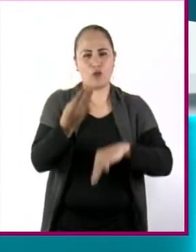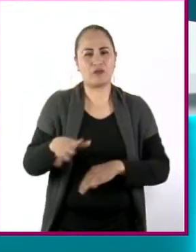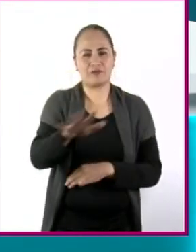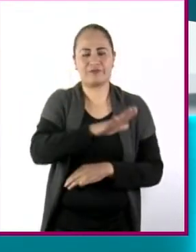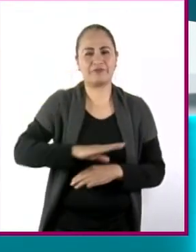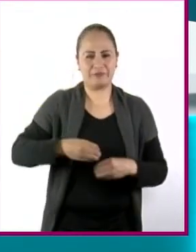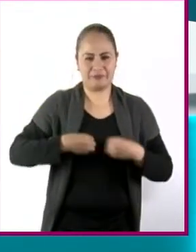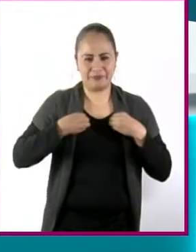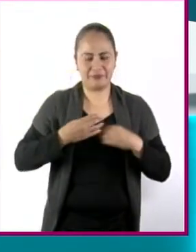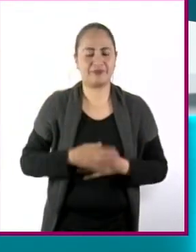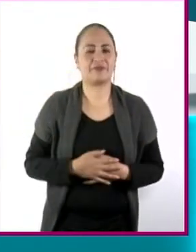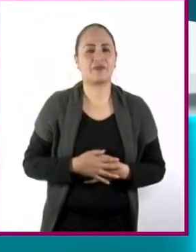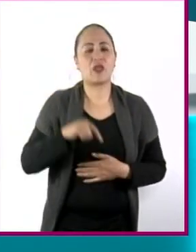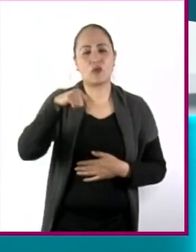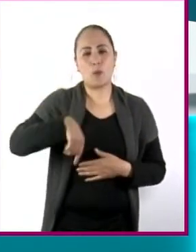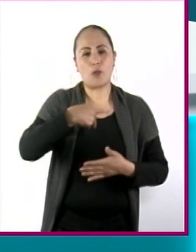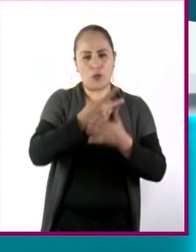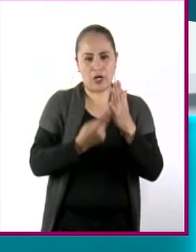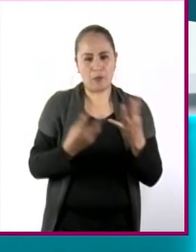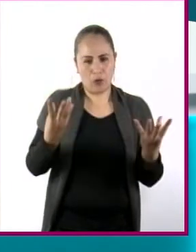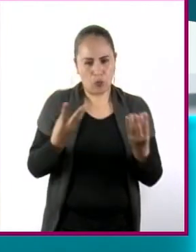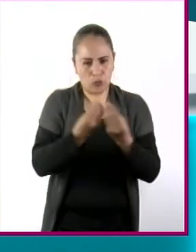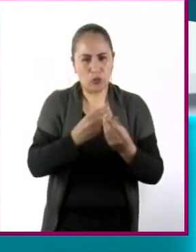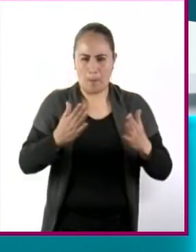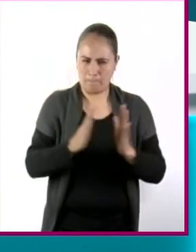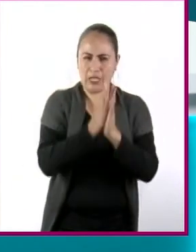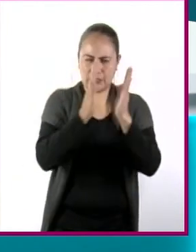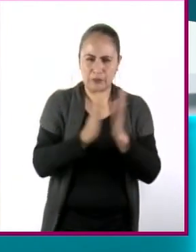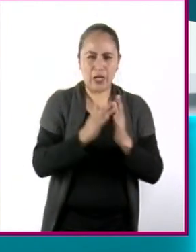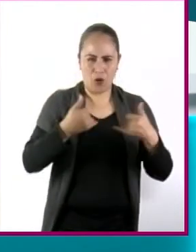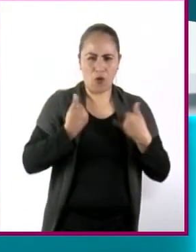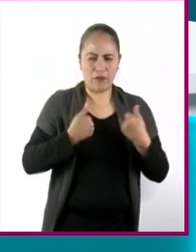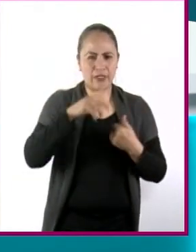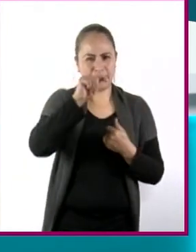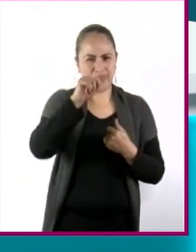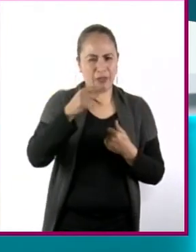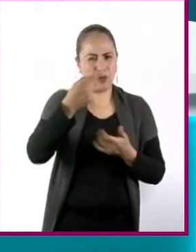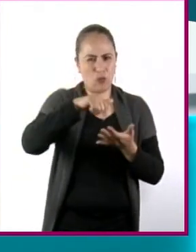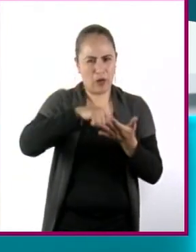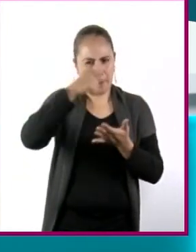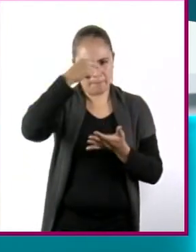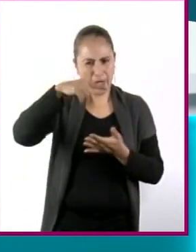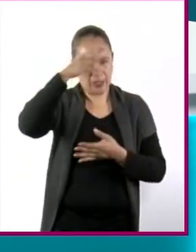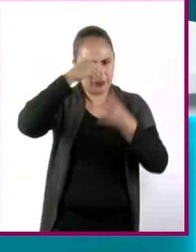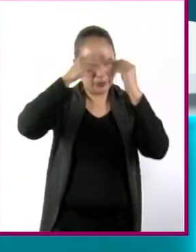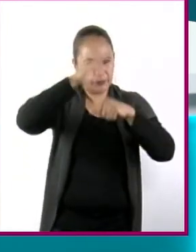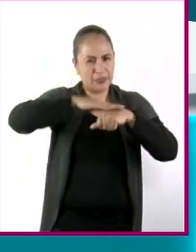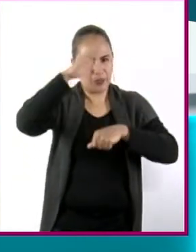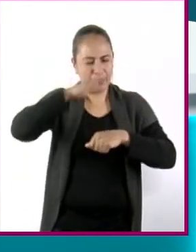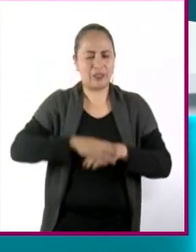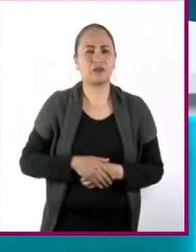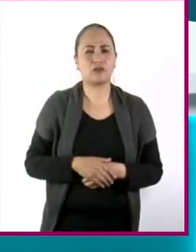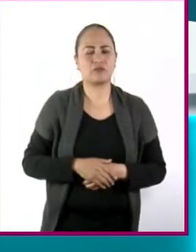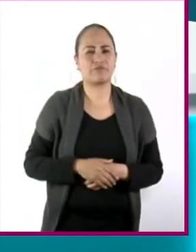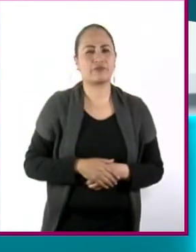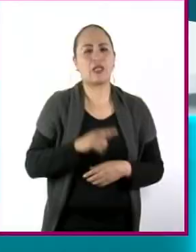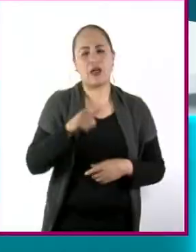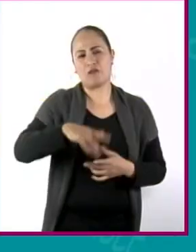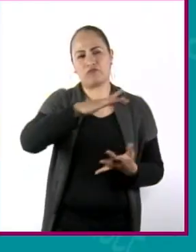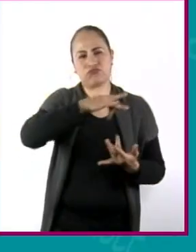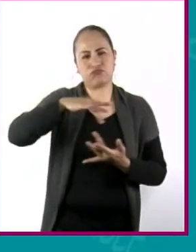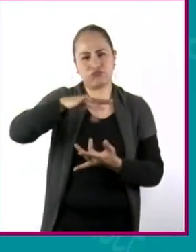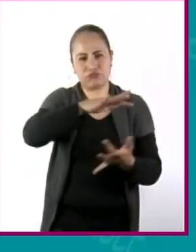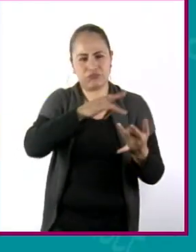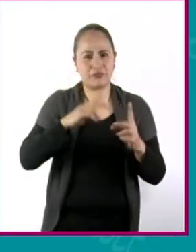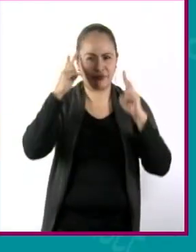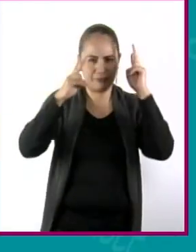programa con nosotros Participa con Jóvenes en TV Un espacio de reflexión y construcción del conocimiento Te invitamos a visitar nuestras redes sociales